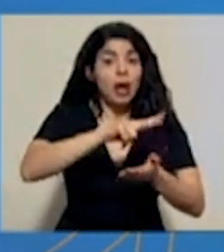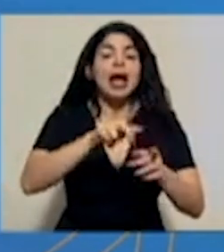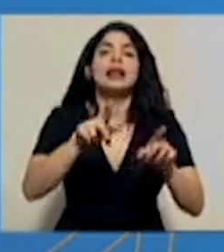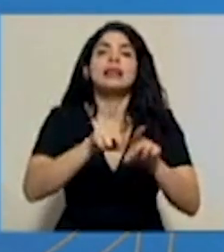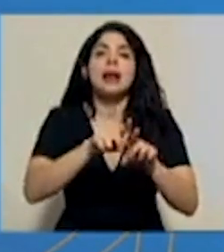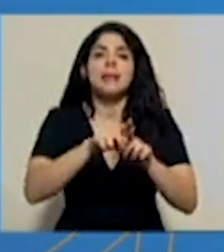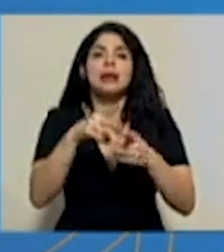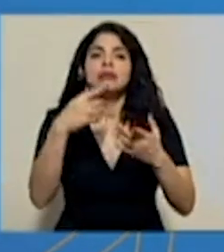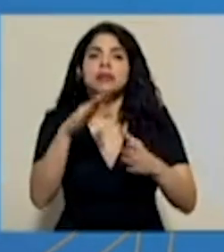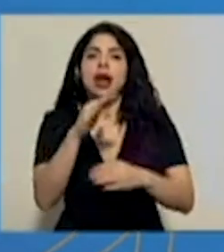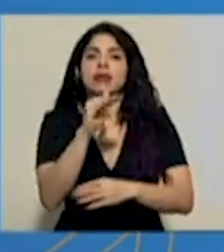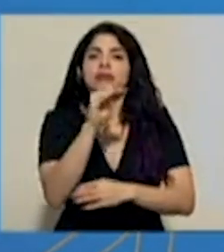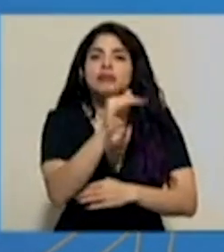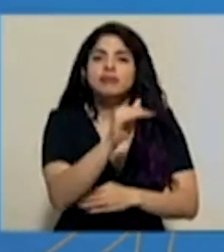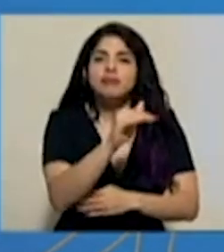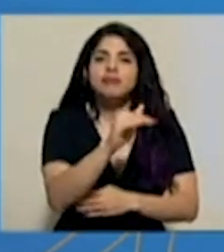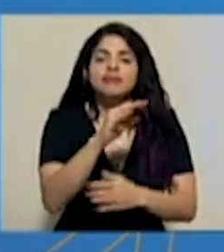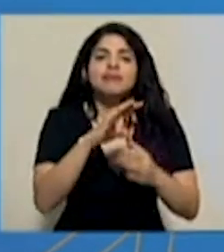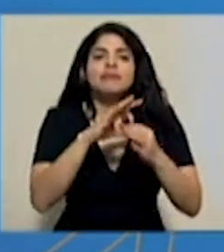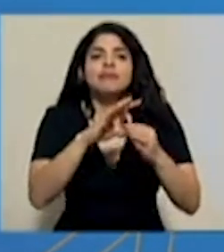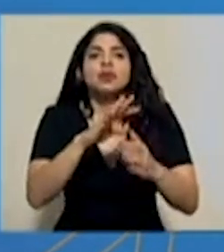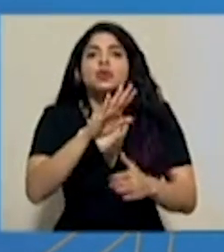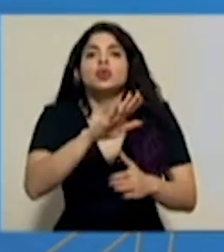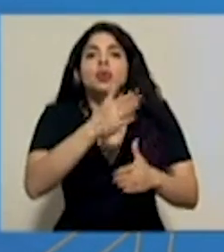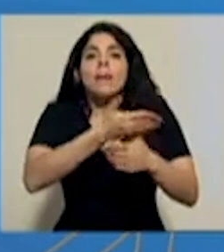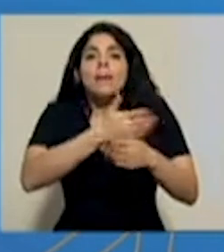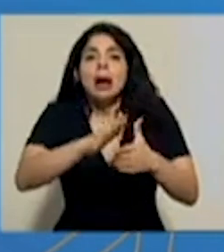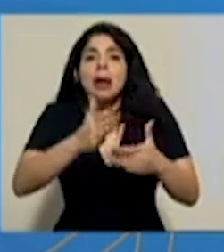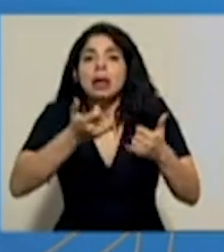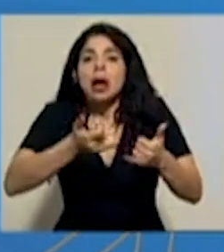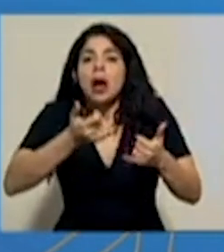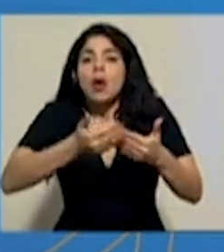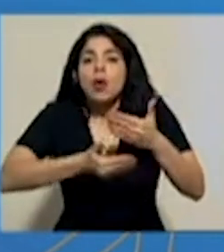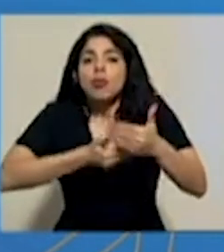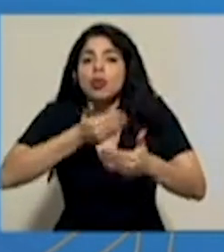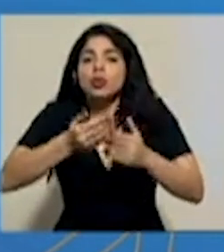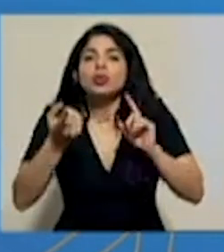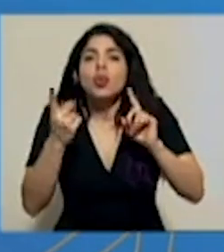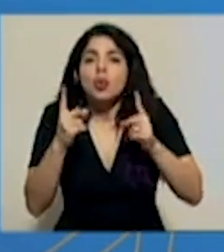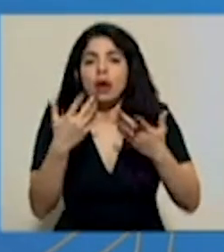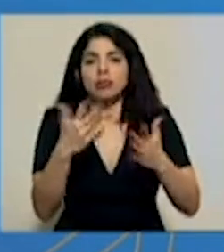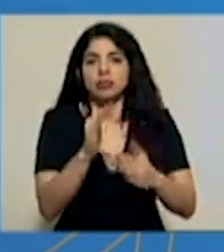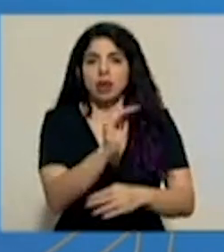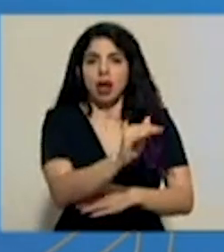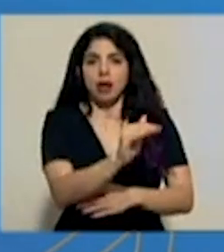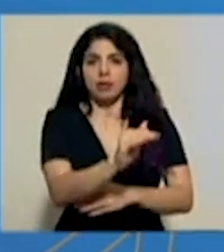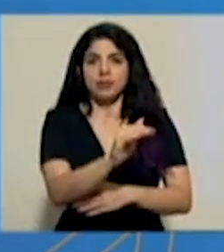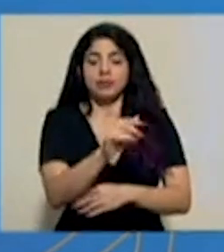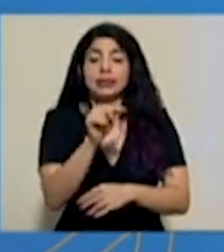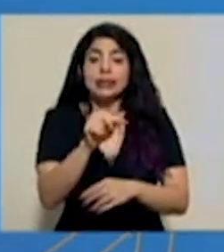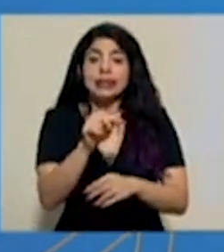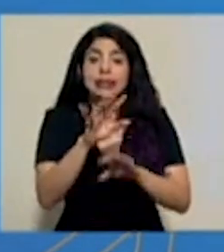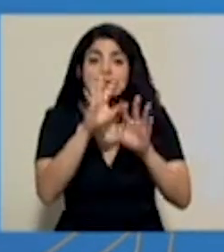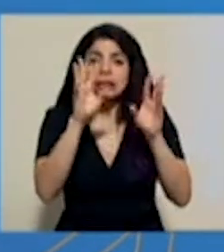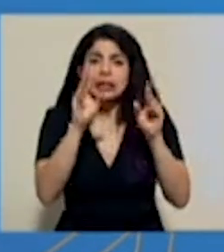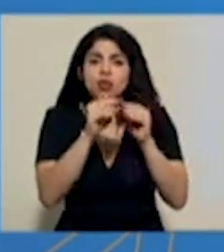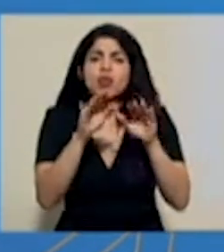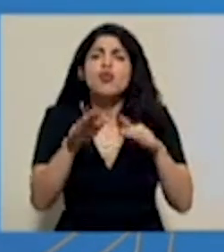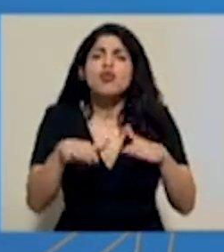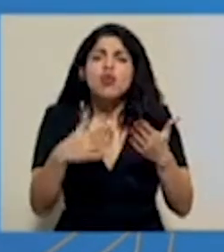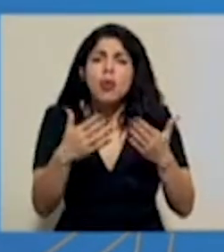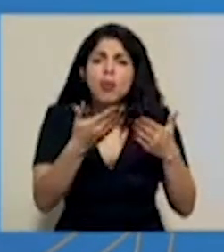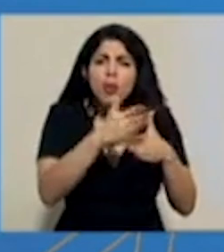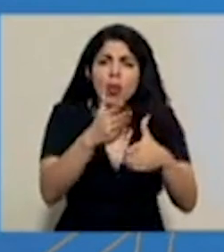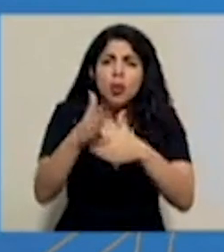sido notificadas con respecto a la etapa en la que se encuentran del proceso. Esto básicamente lo podemos desagregar entre